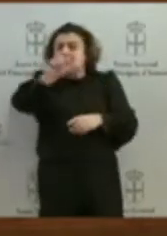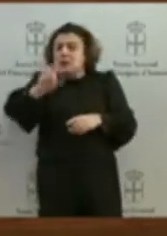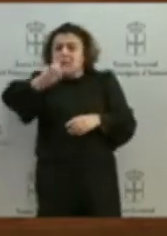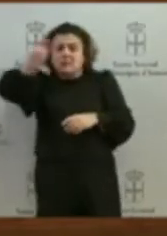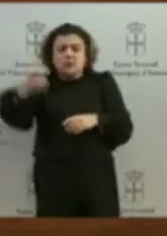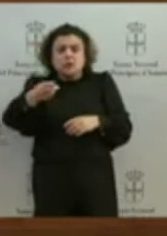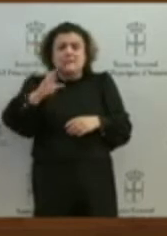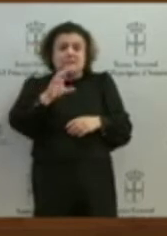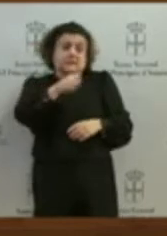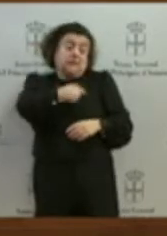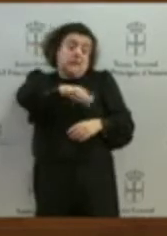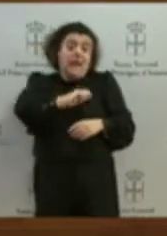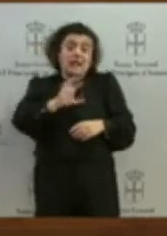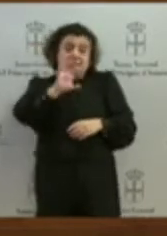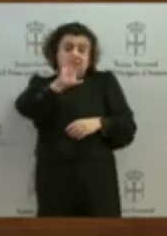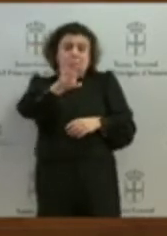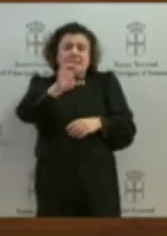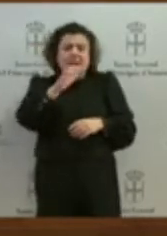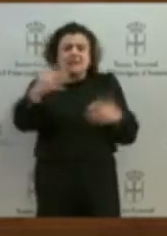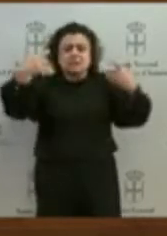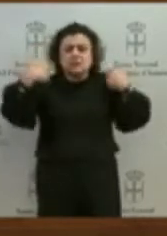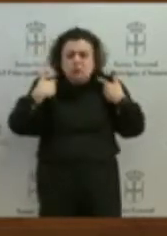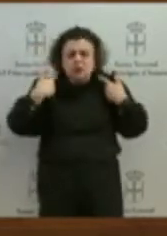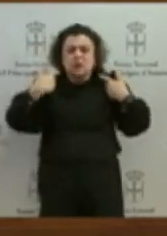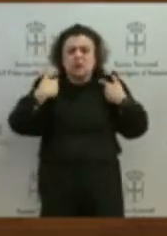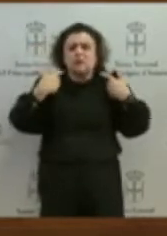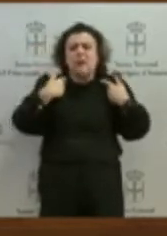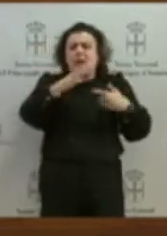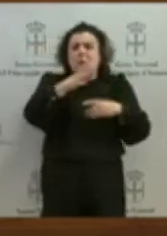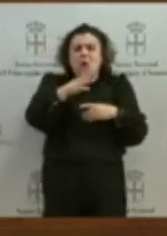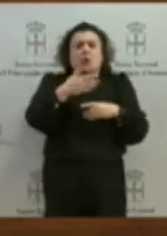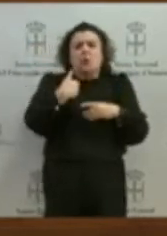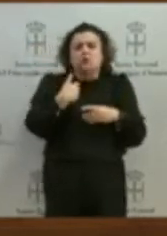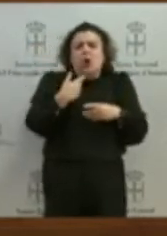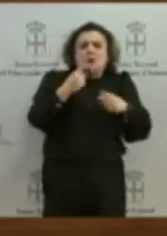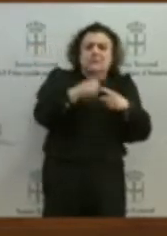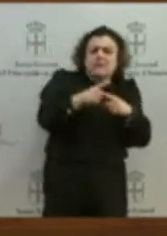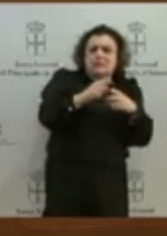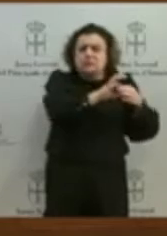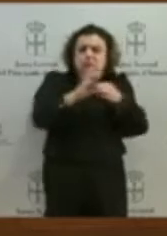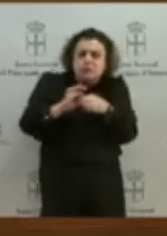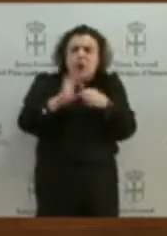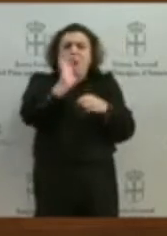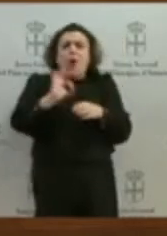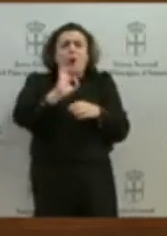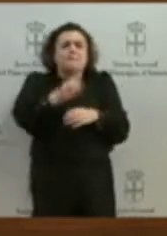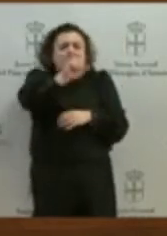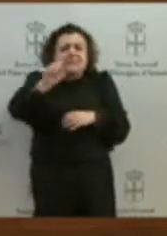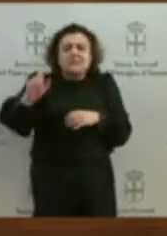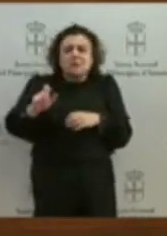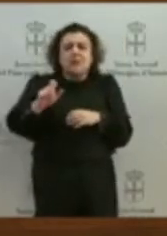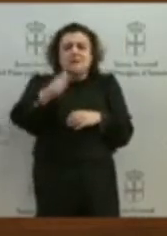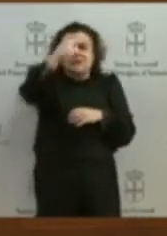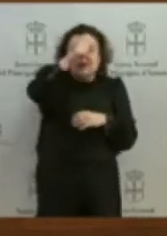violencia por su orientación o identidad sexual. Y también a cientos de miles de asturianos y descendientes de asturianos que emigraron en las sucesivas